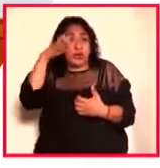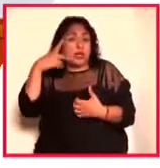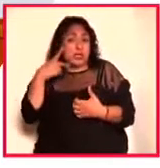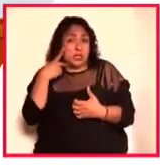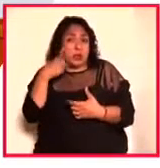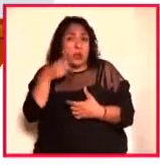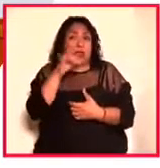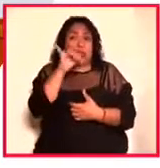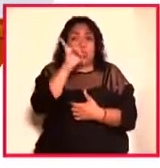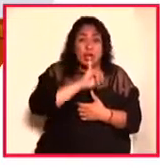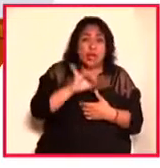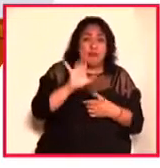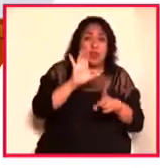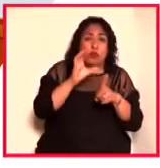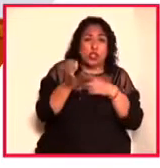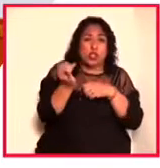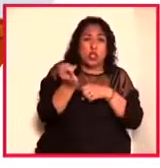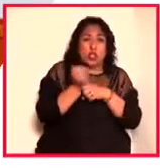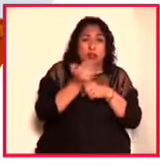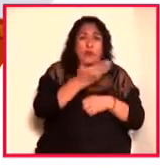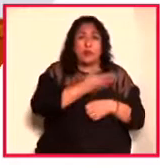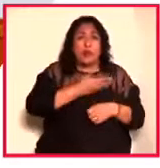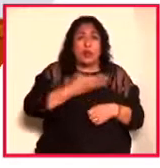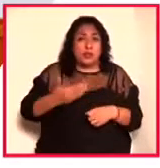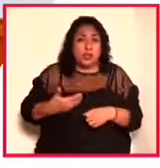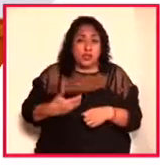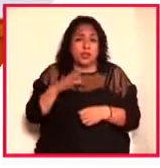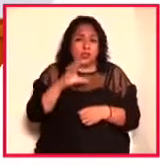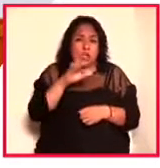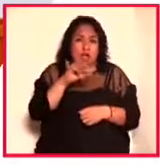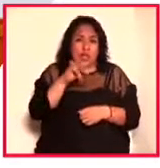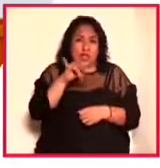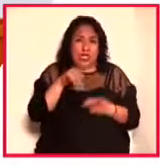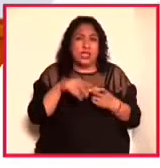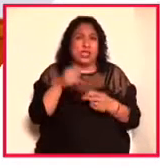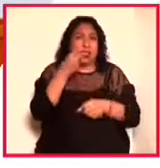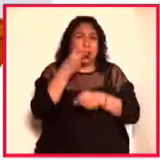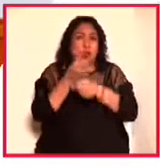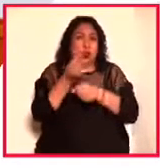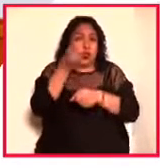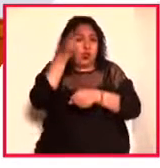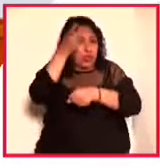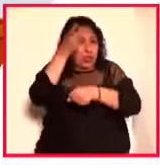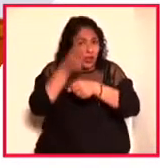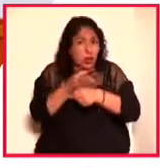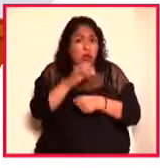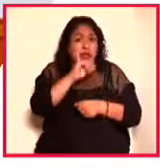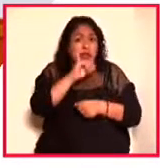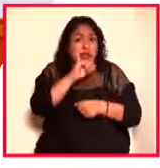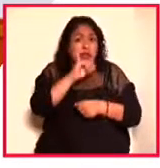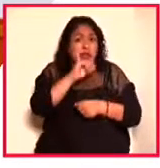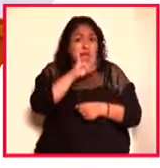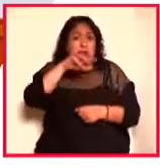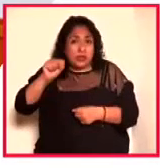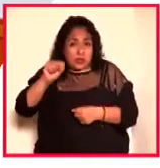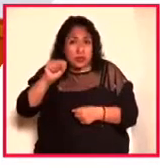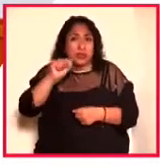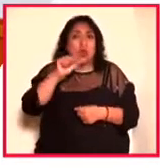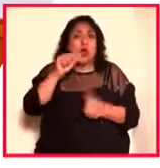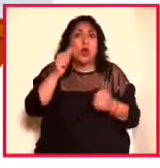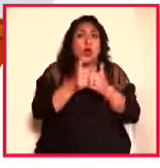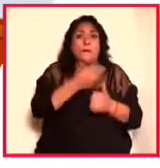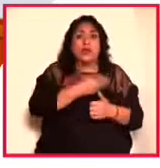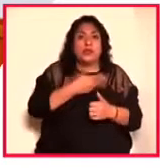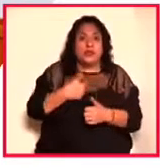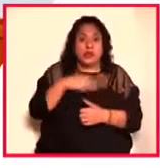Estudios de la Presidencia con Luis Cortines. Fue subdirector del Seguro Social con Adolfo López Mateos. Fue director